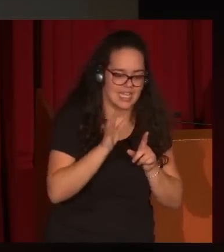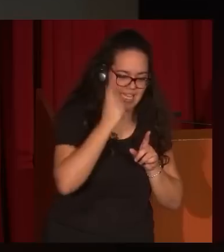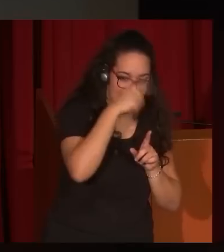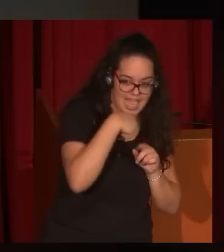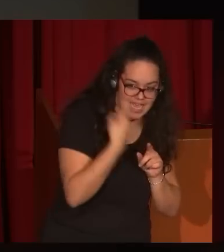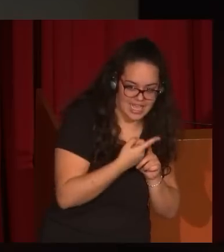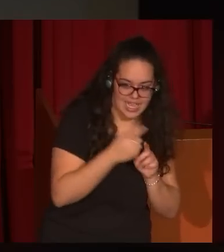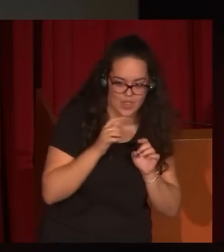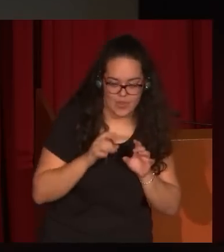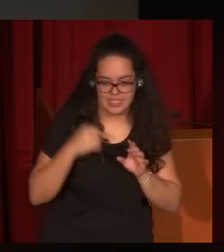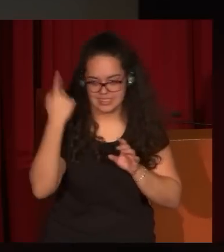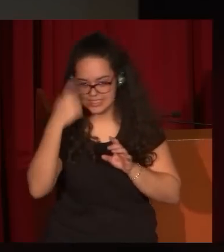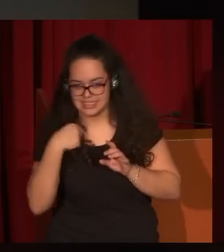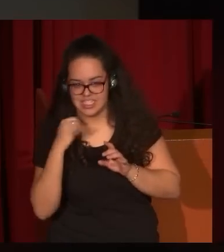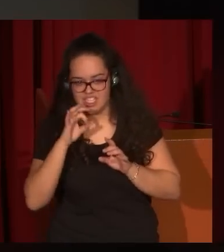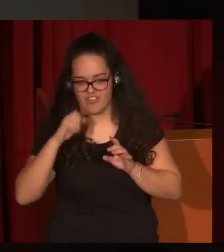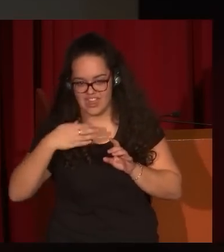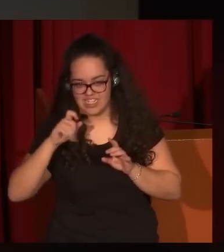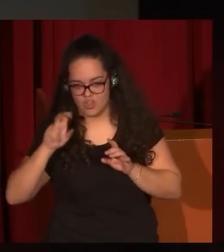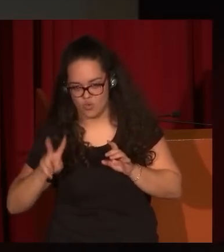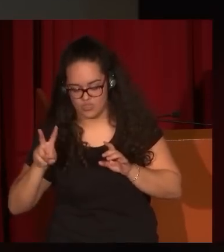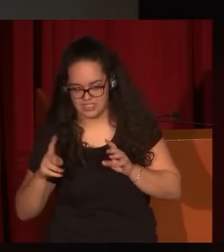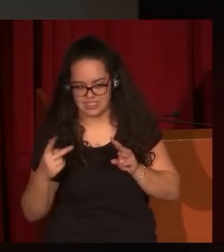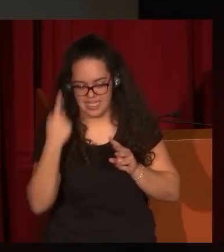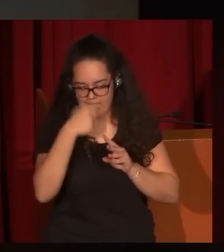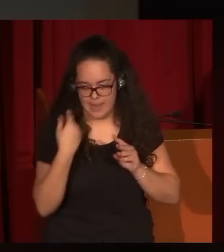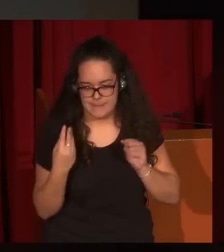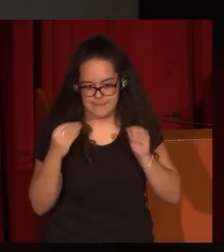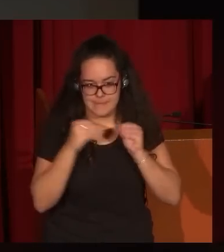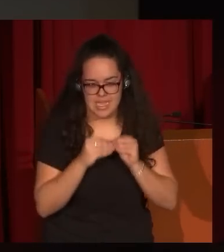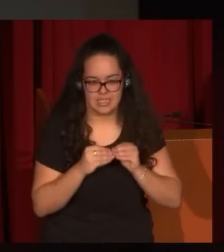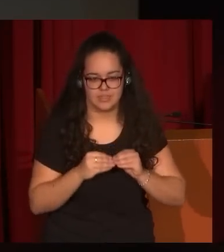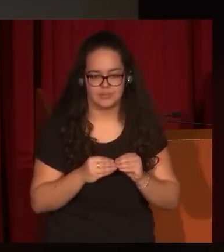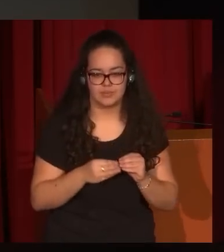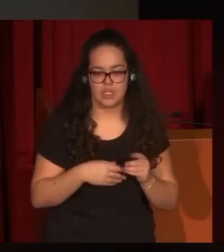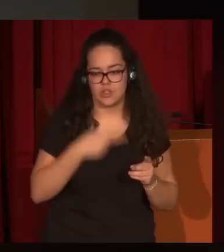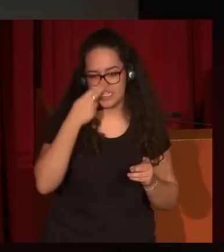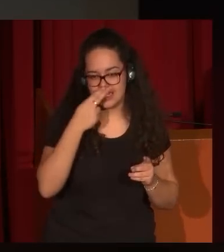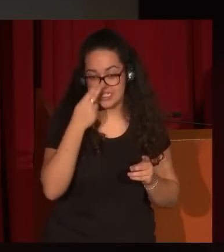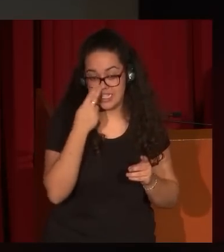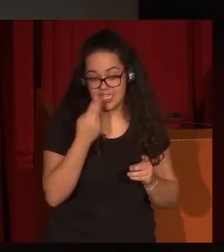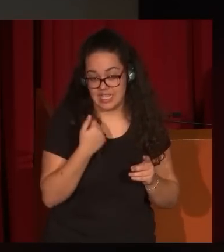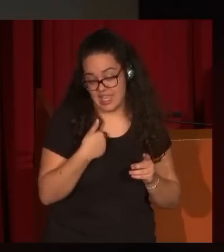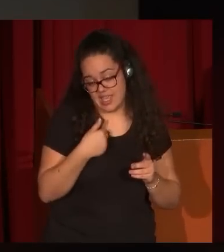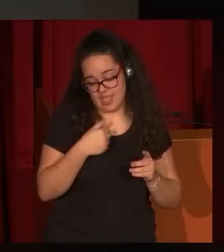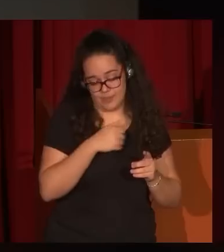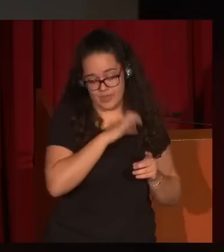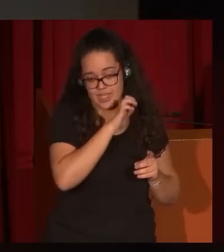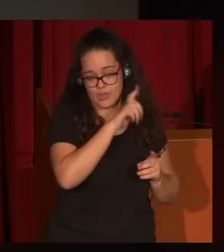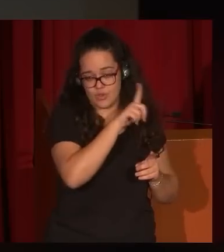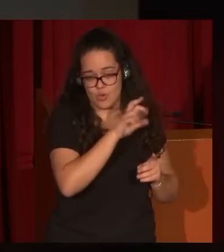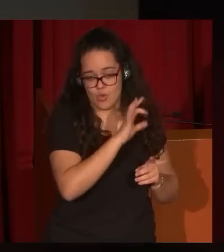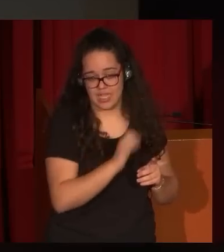Isabel II. Quizá la obra más interesante que hace Lucas para la corte es esta